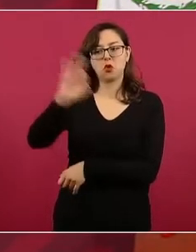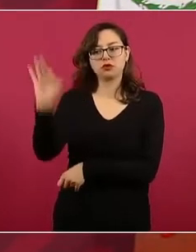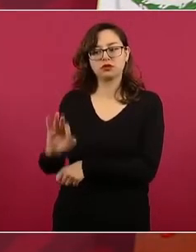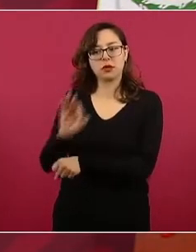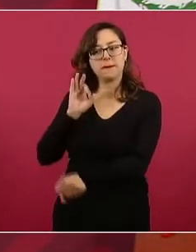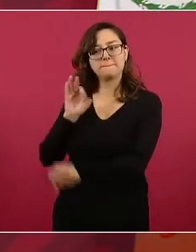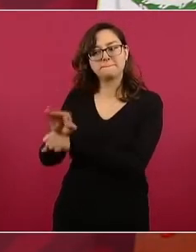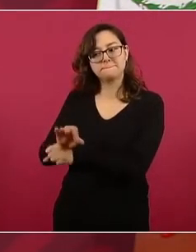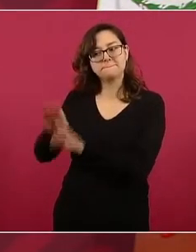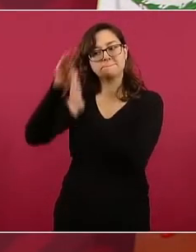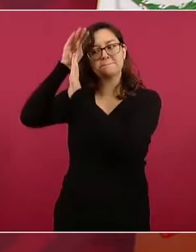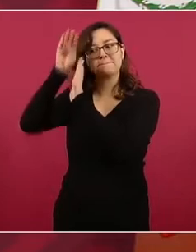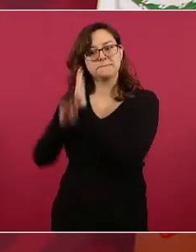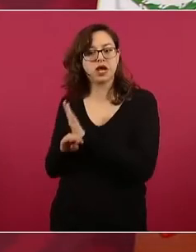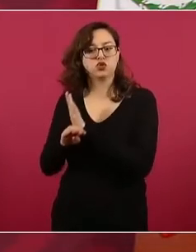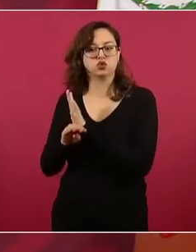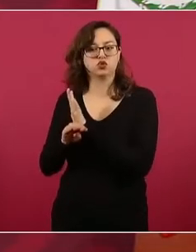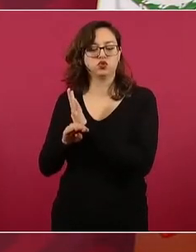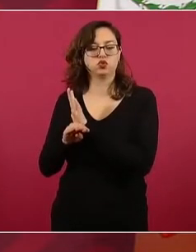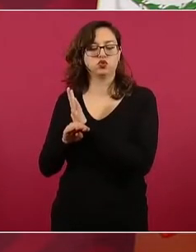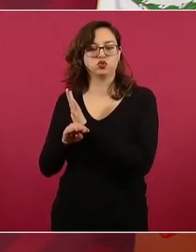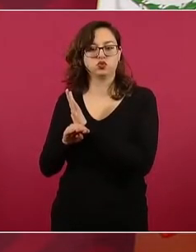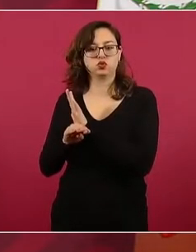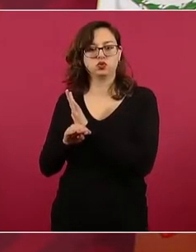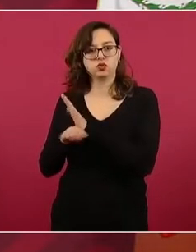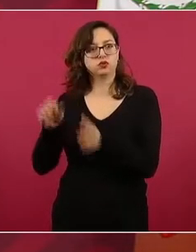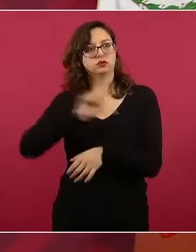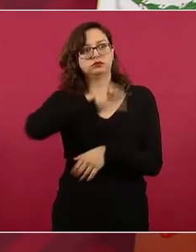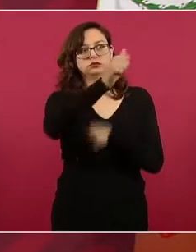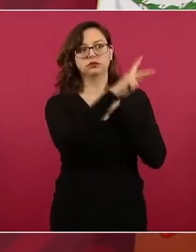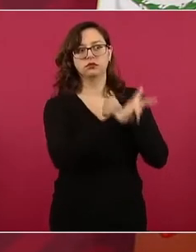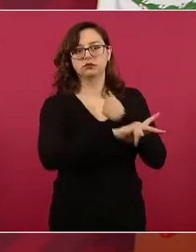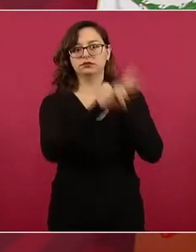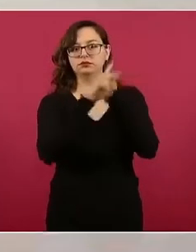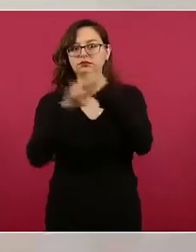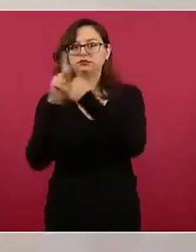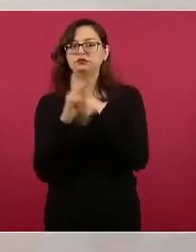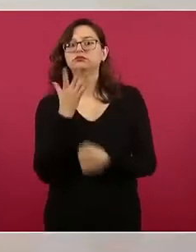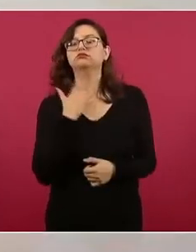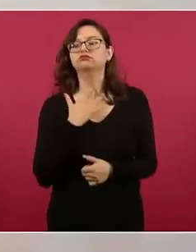valga menos que en otras partes del mundo.